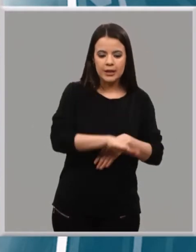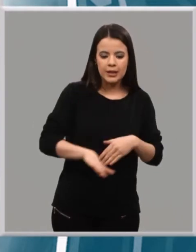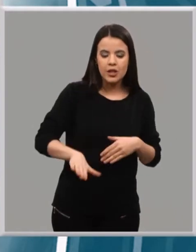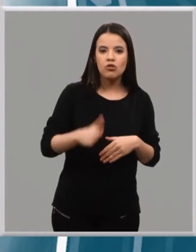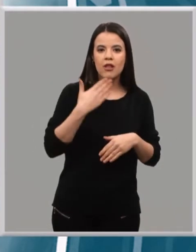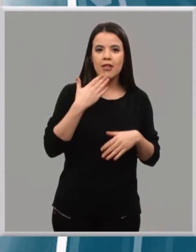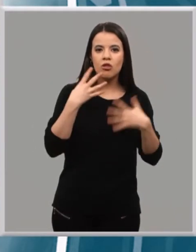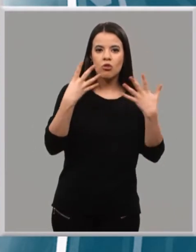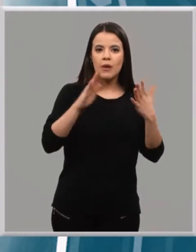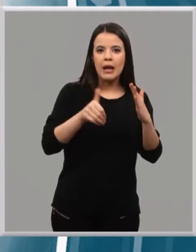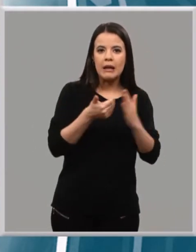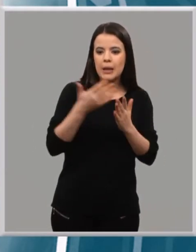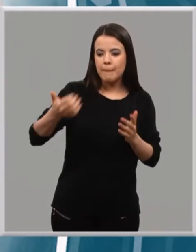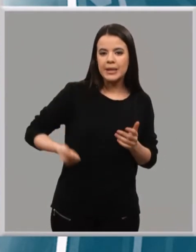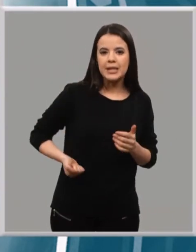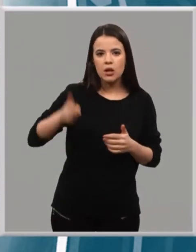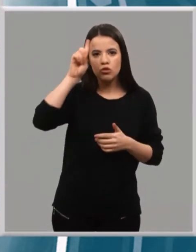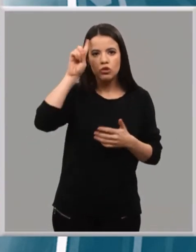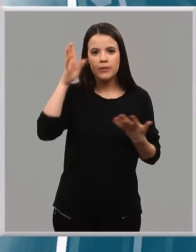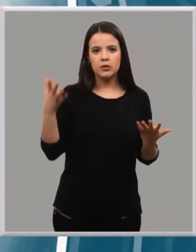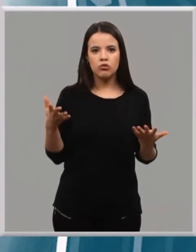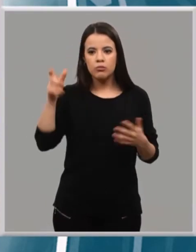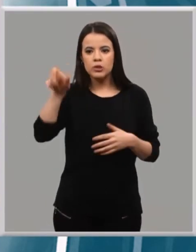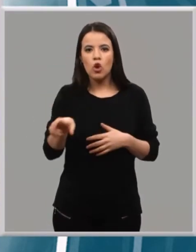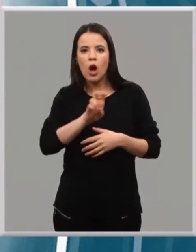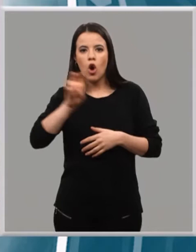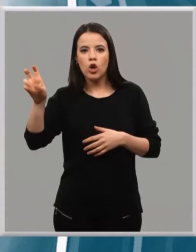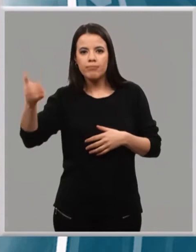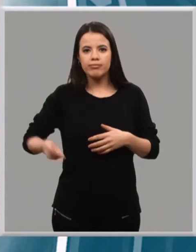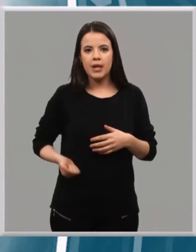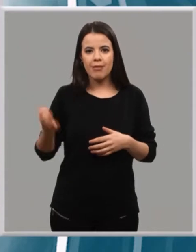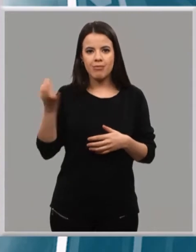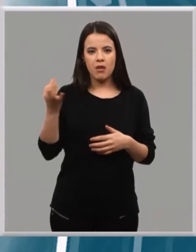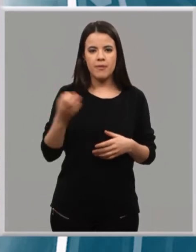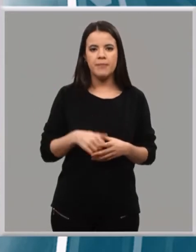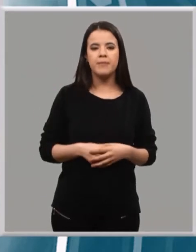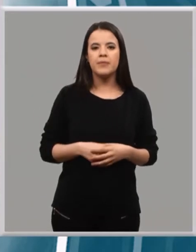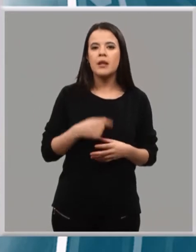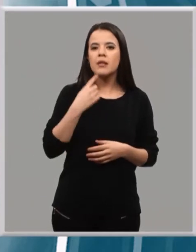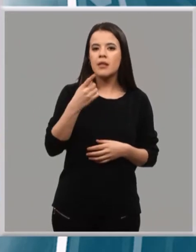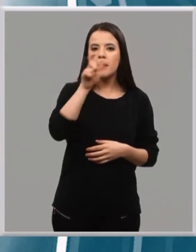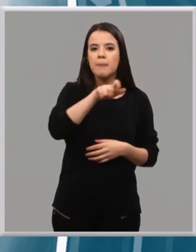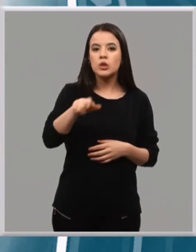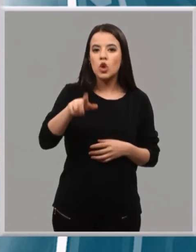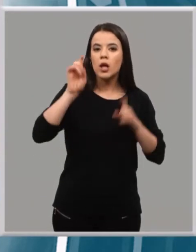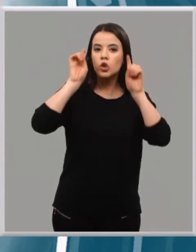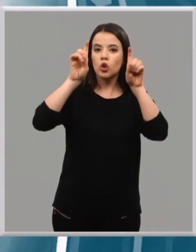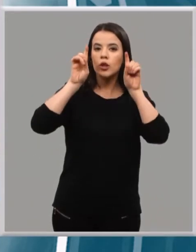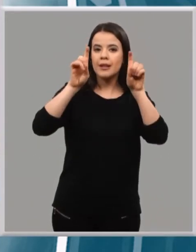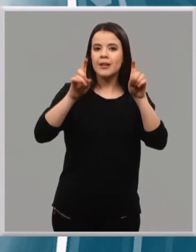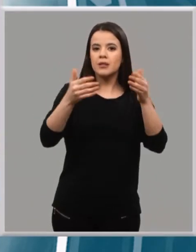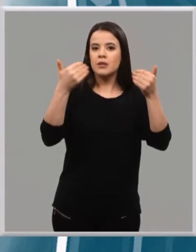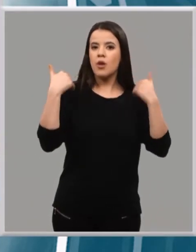años, que ellos no se pinchan y que, por tanto, los tiene que pinchar alguien. Se nos liberaría a los docentes de la responsabilidad